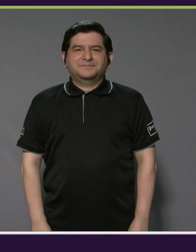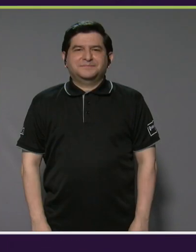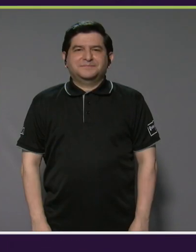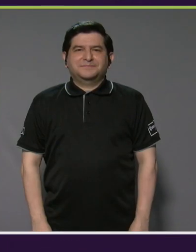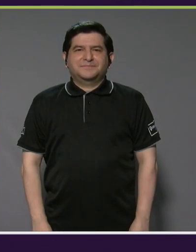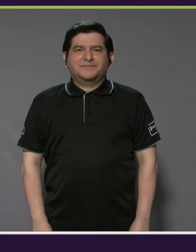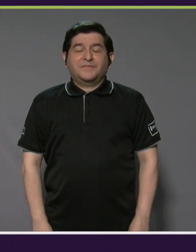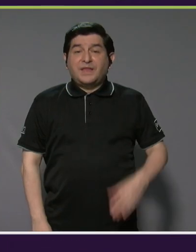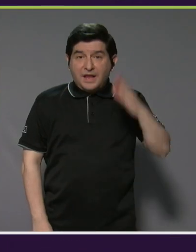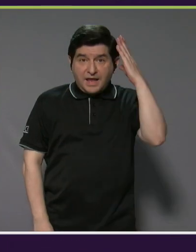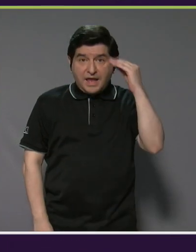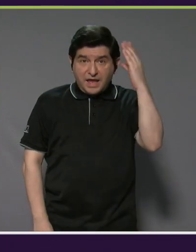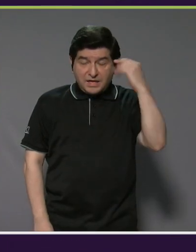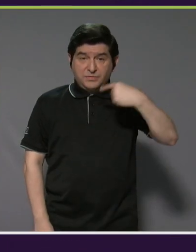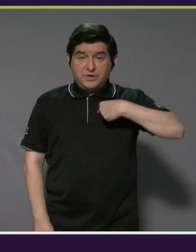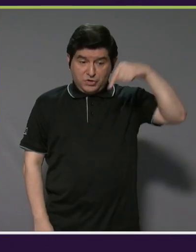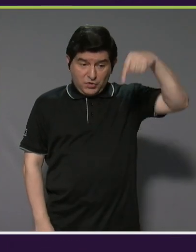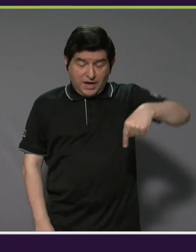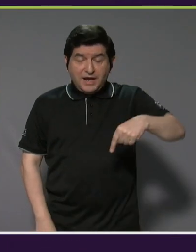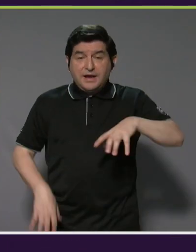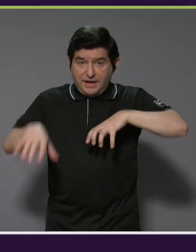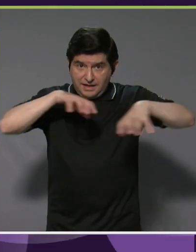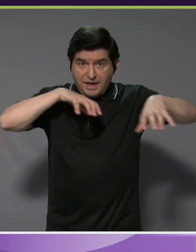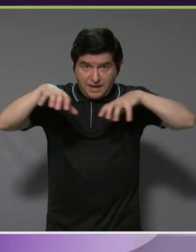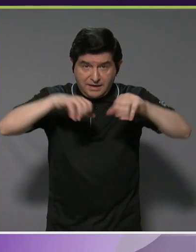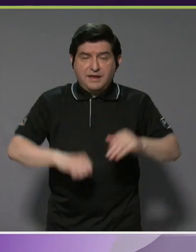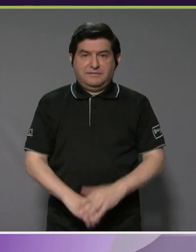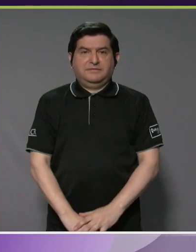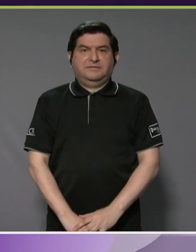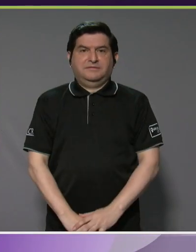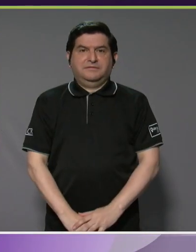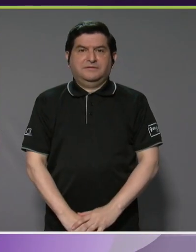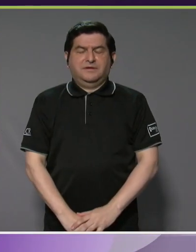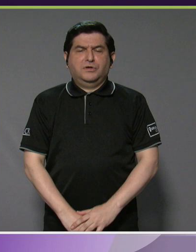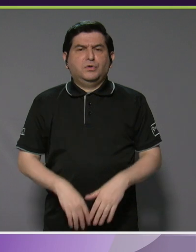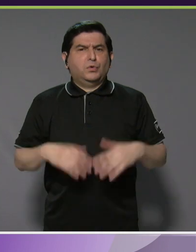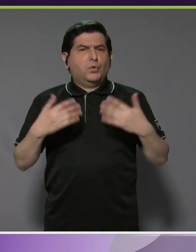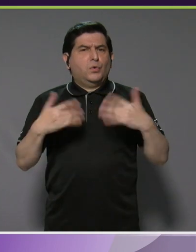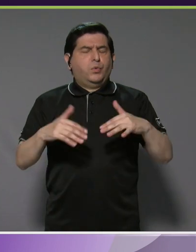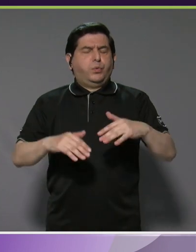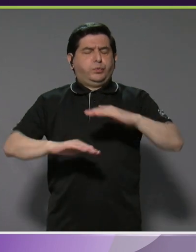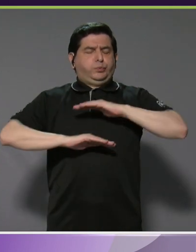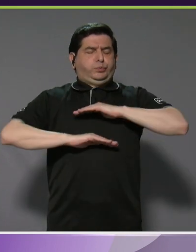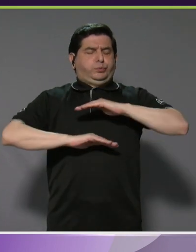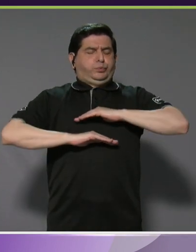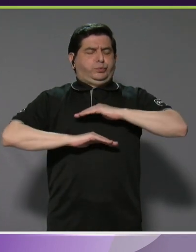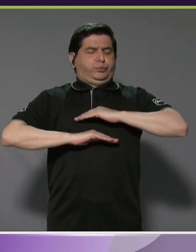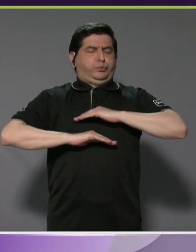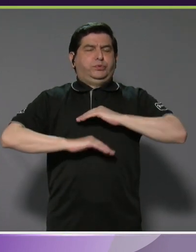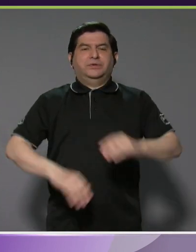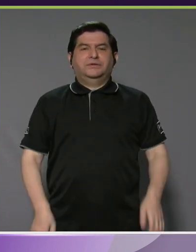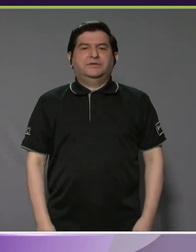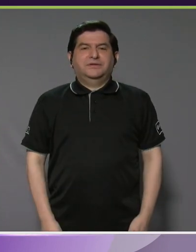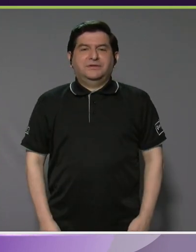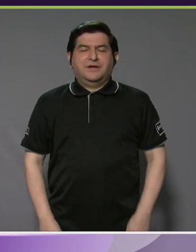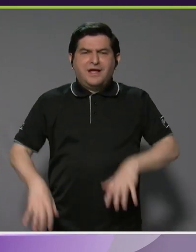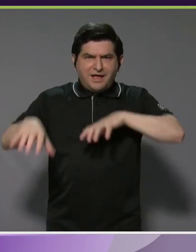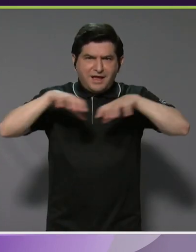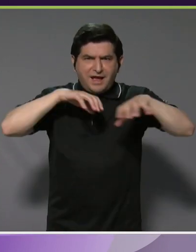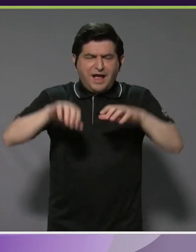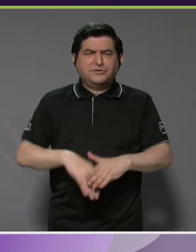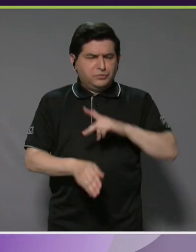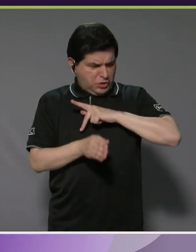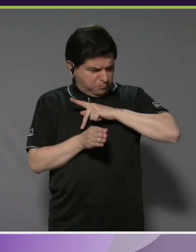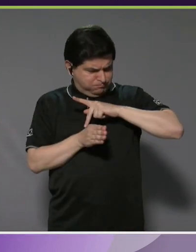La experiencia que he tenido aquí en este evento ha sido muy gratificante. Ha sido un evento muy